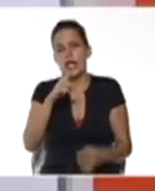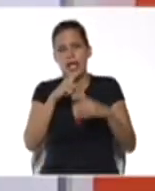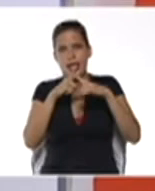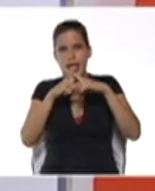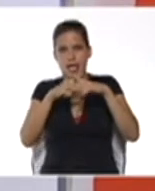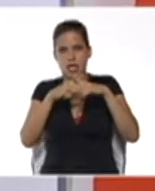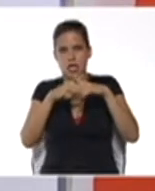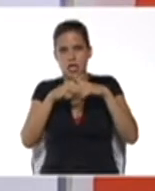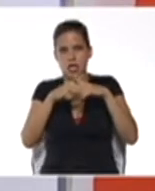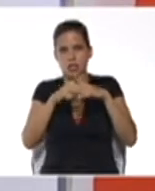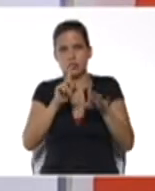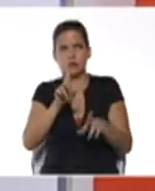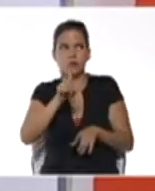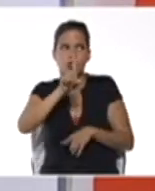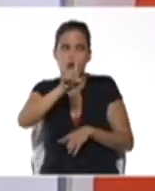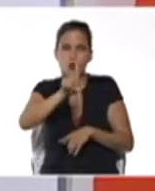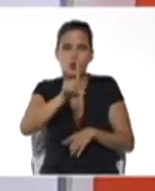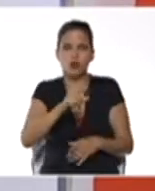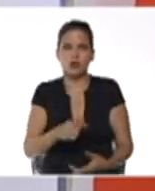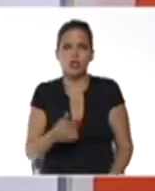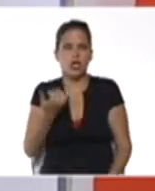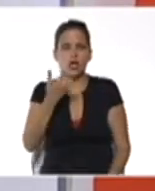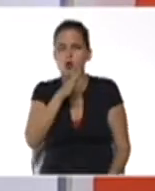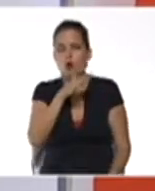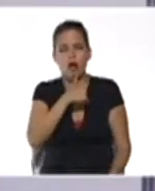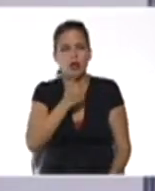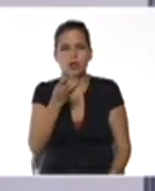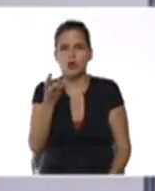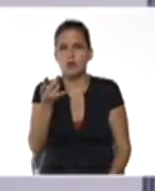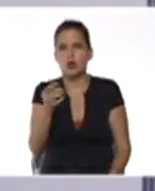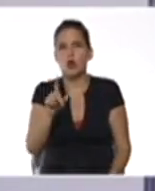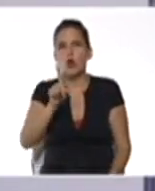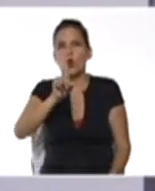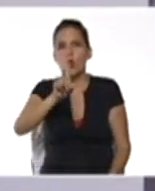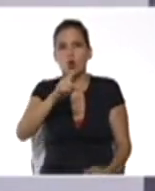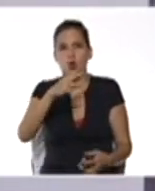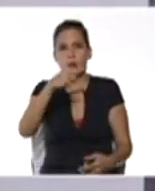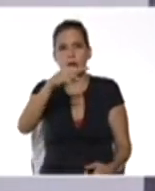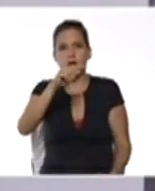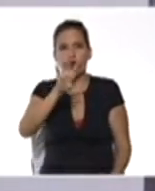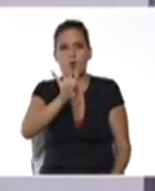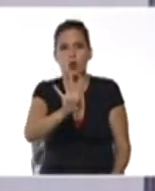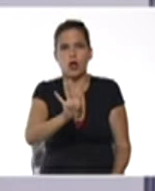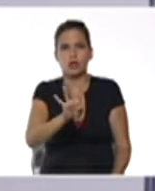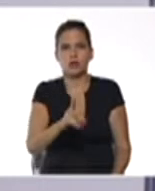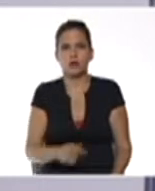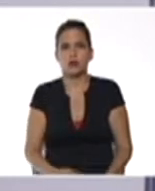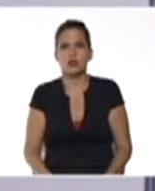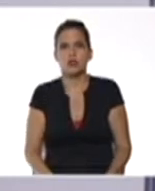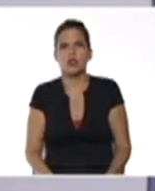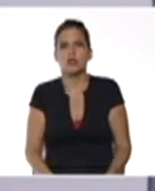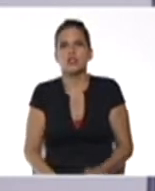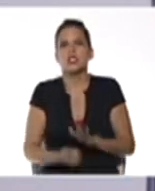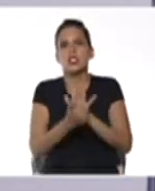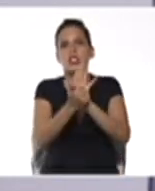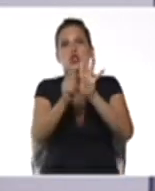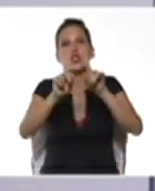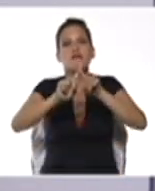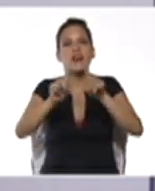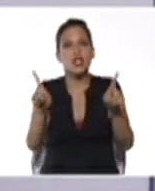es 1, ya que no hay número. 1 menos 4, signo distinto se resta y se coloca el signo del mayor, da menos 3,